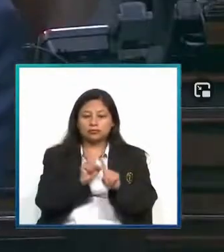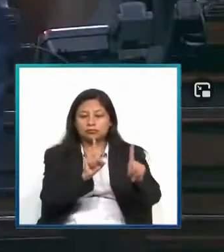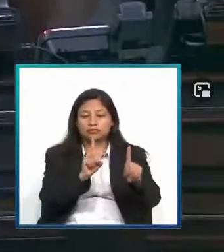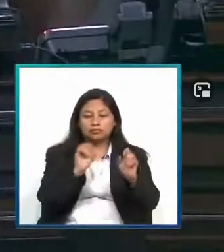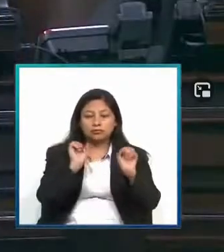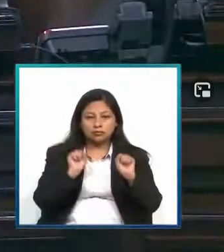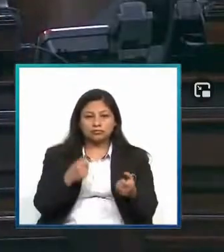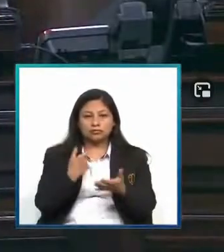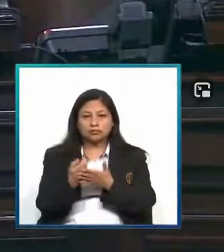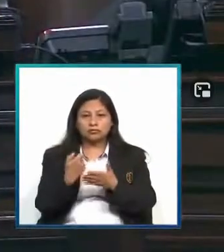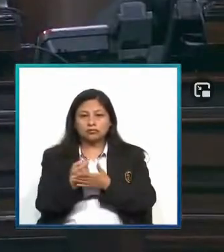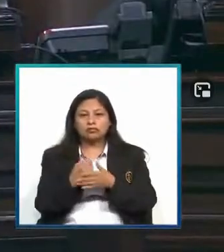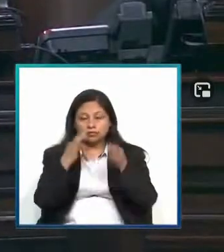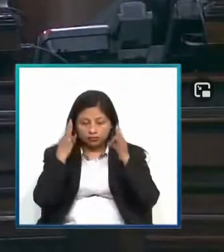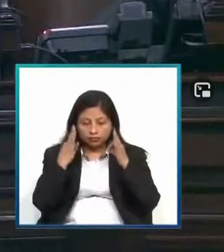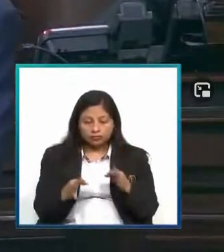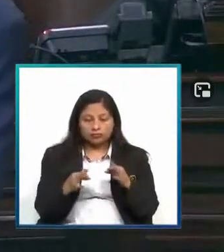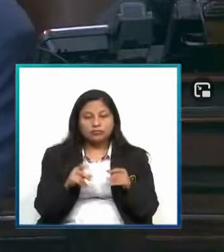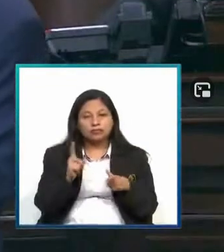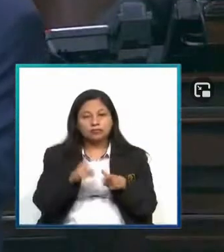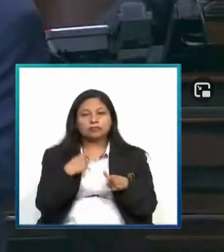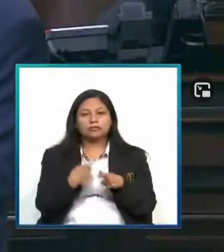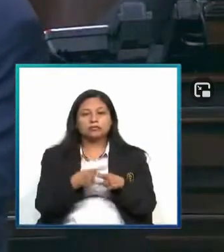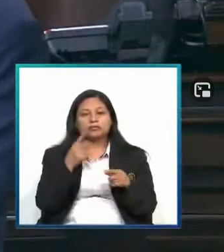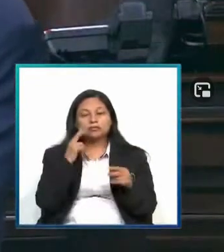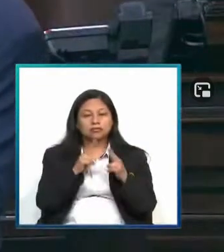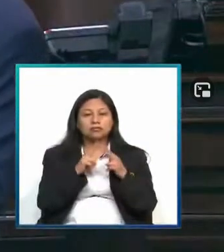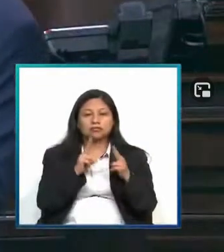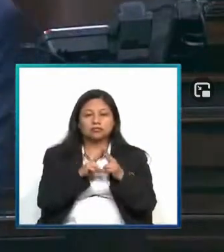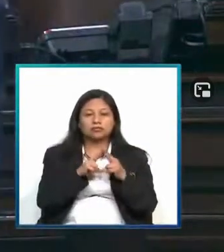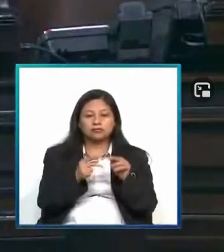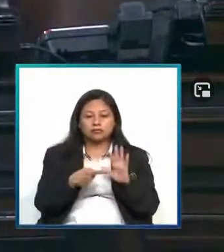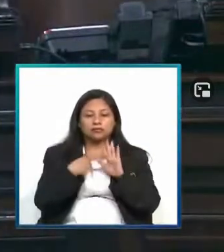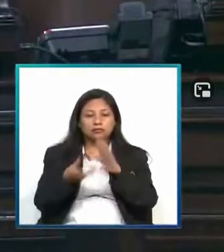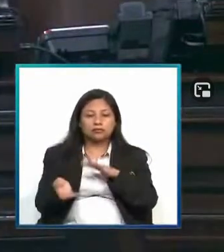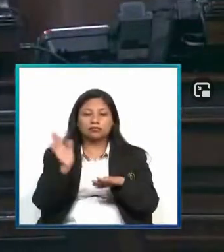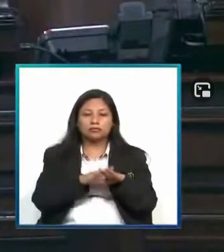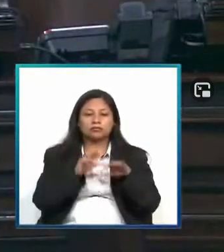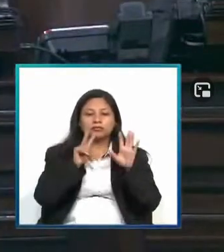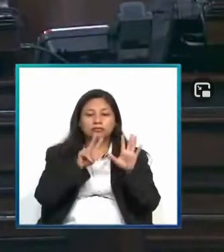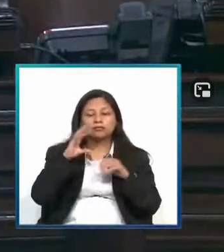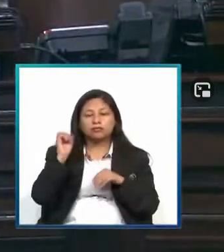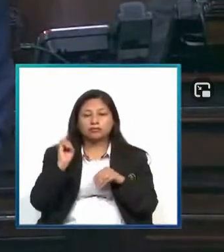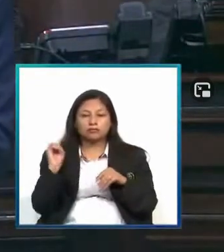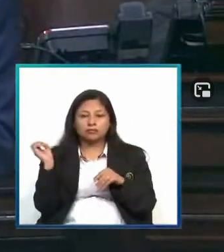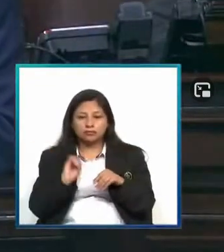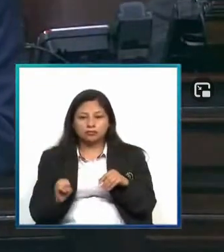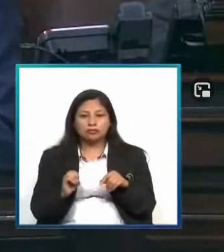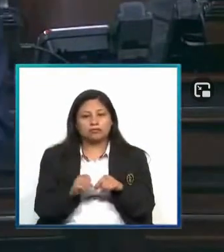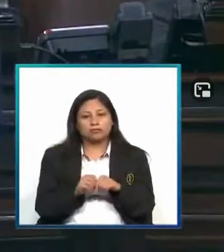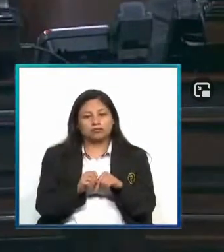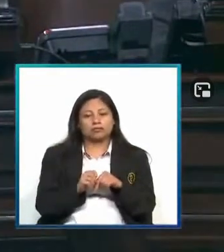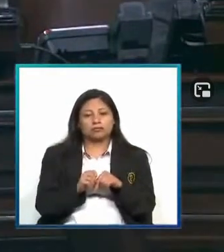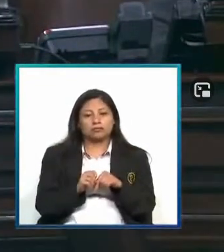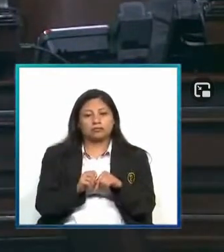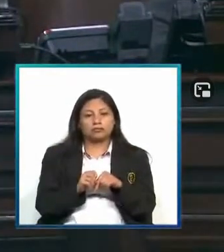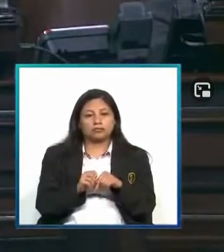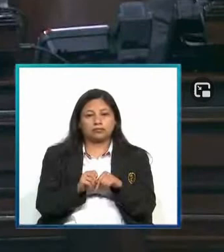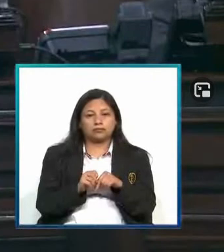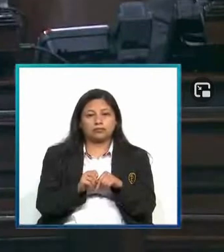A la economía formal, cuando la economía informal representa más del 70% de la